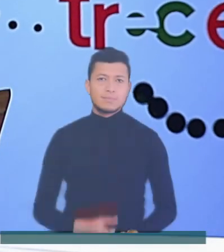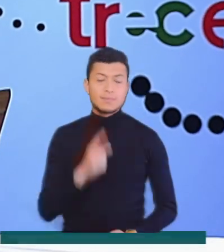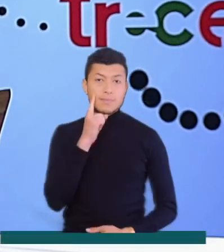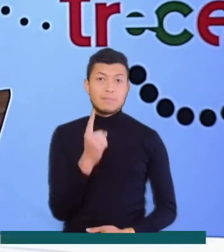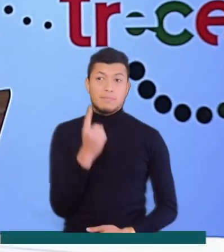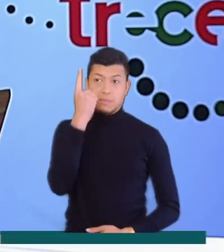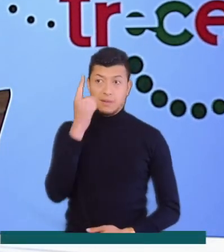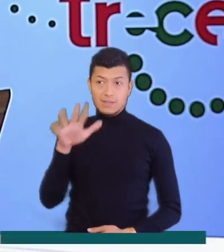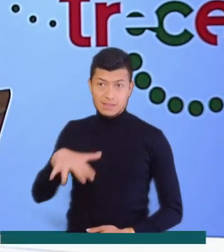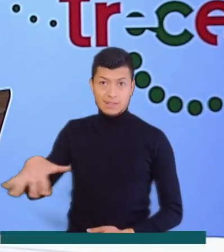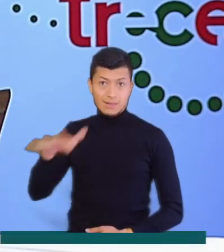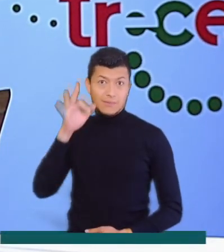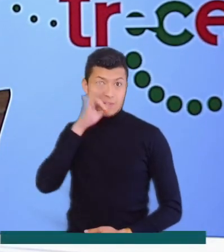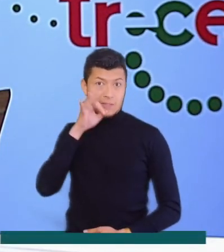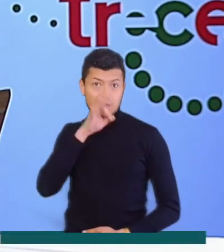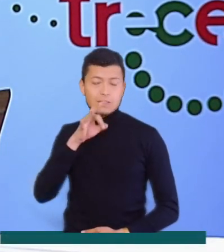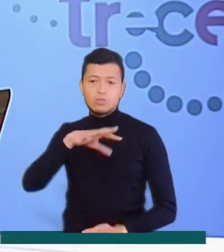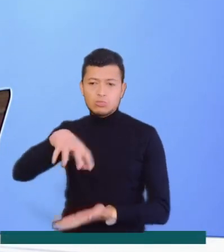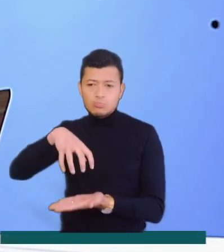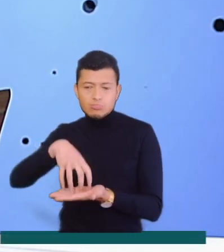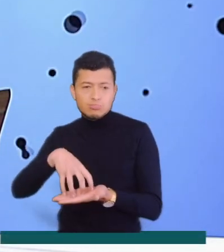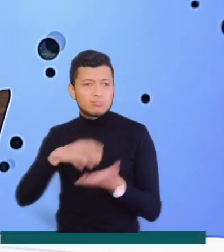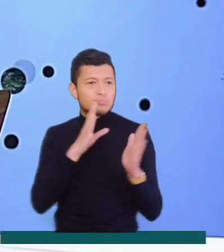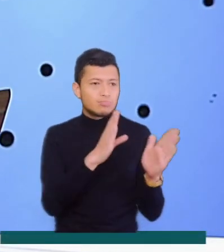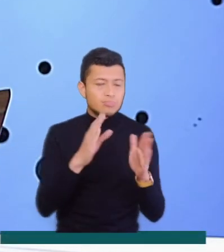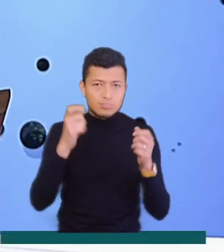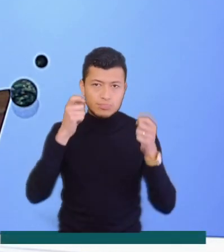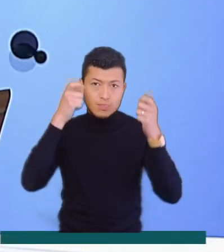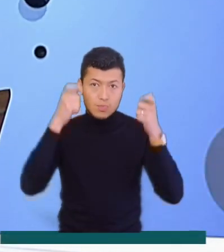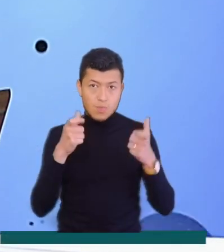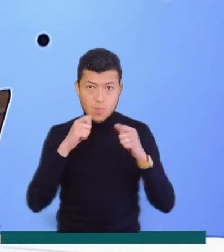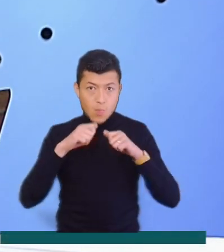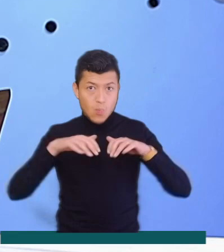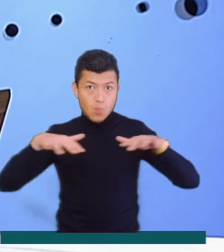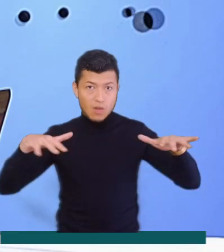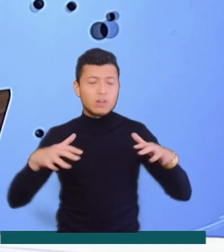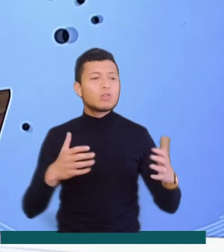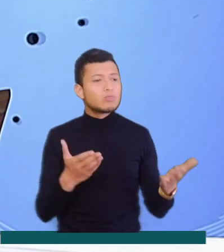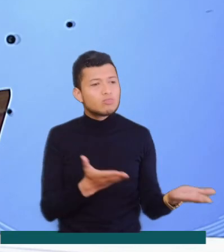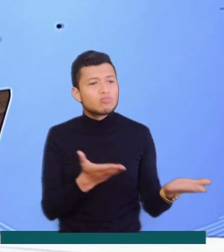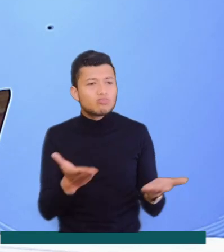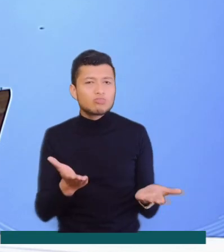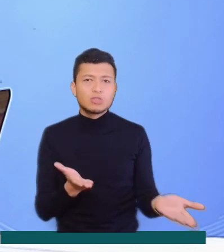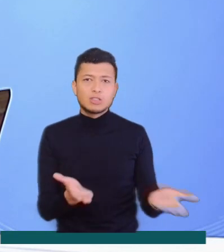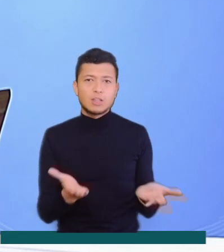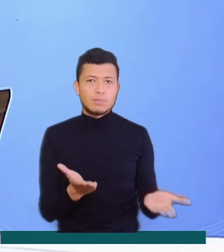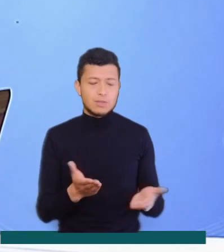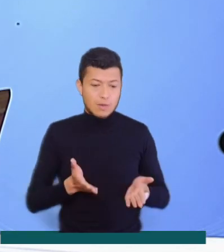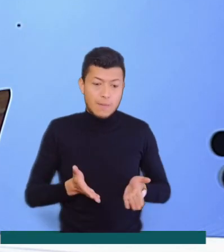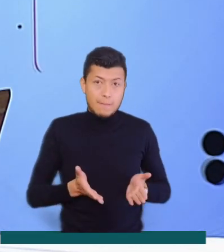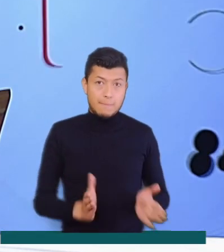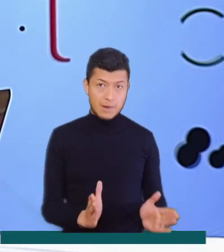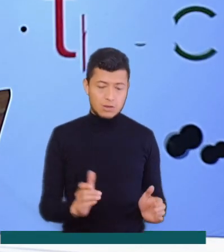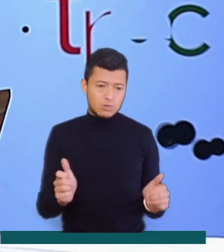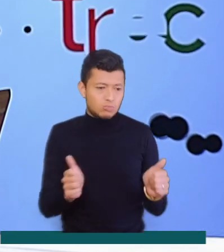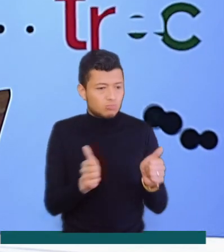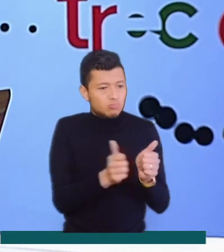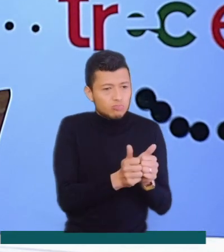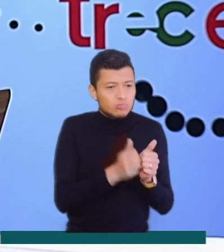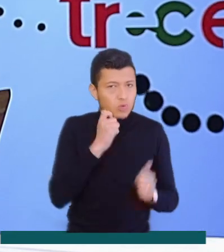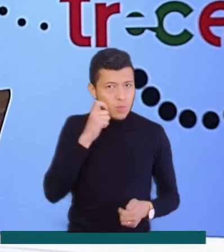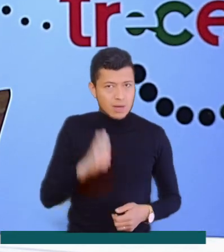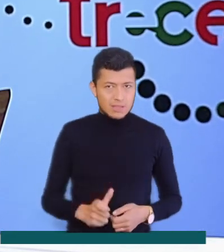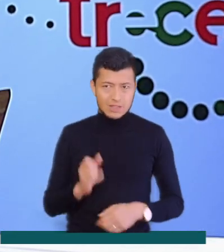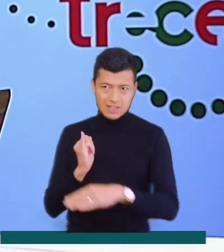Por primera vez en Villavicencio, un centro asistencial de carácter público ofrece el servicio de parto humanizado. Se trata del programa del